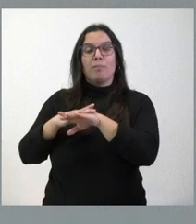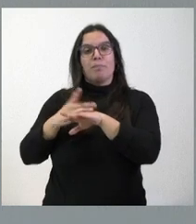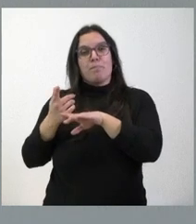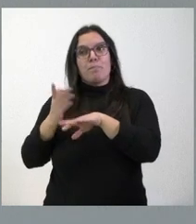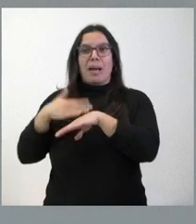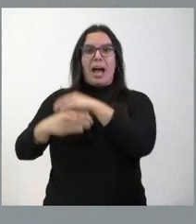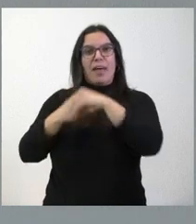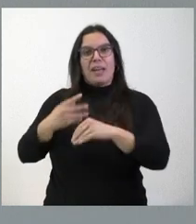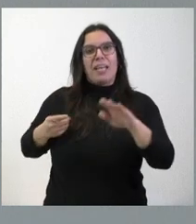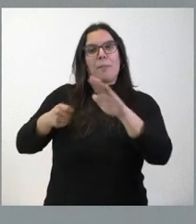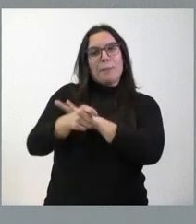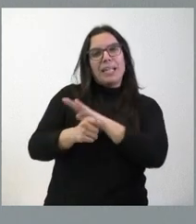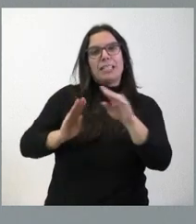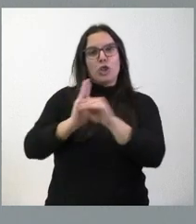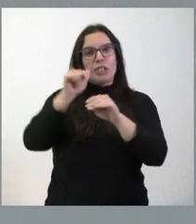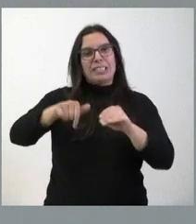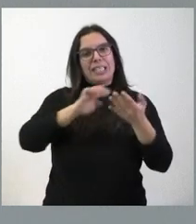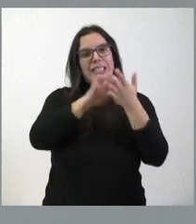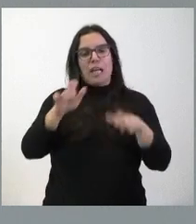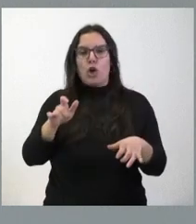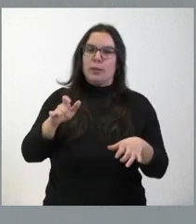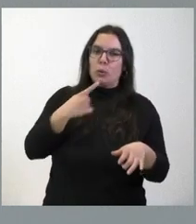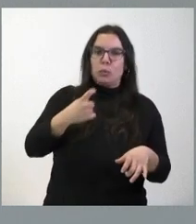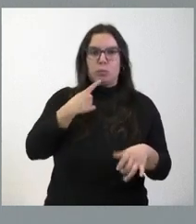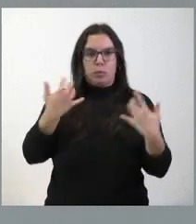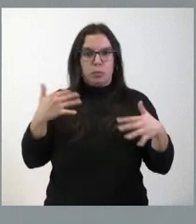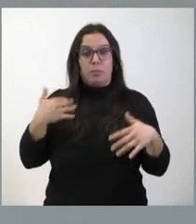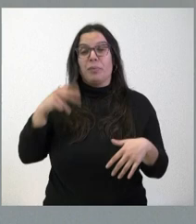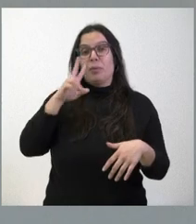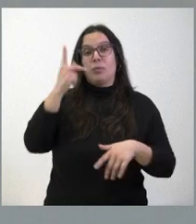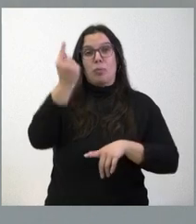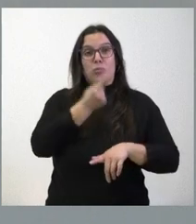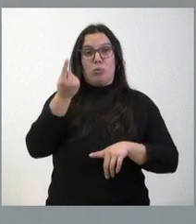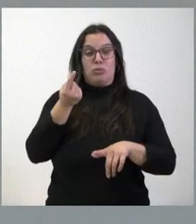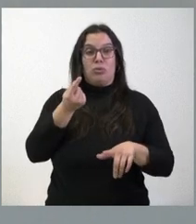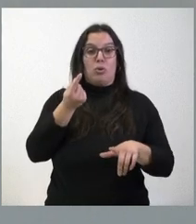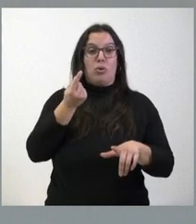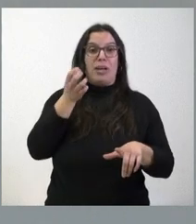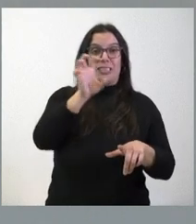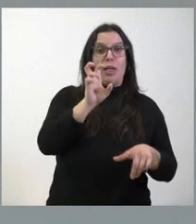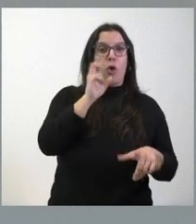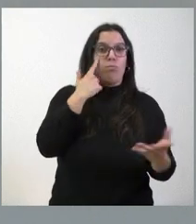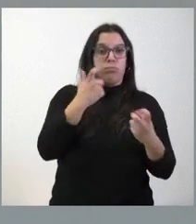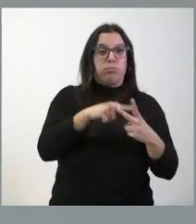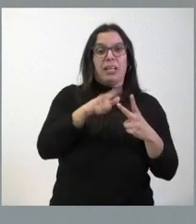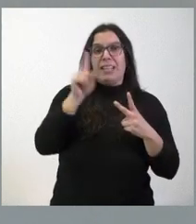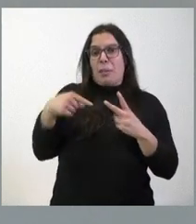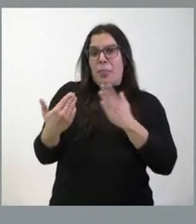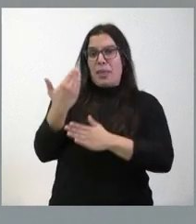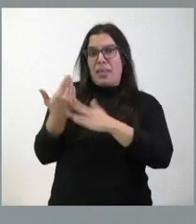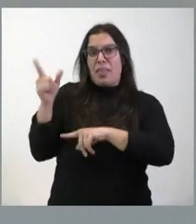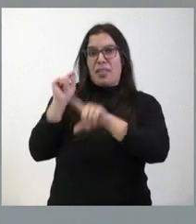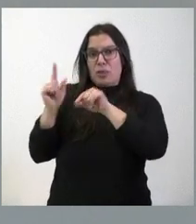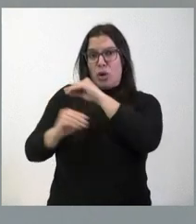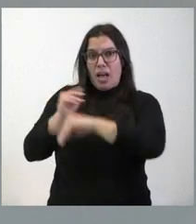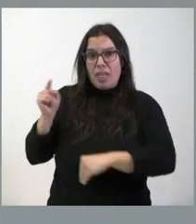la hora de hacer inversiones en Castilla y León. Lo estamos viendo con los presupuestos del Estado, lo estamos viendo también en el día a día con algunas decisiones